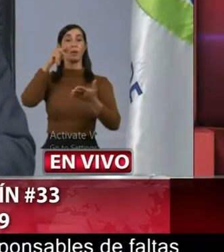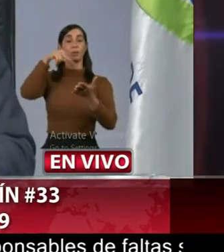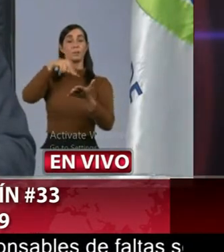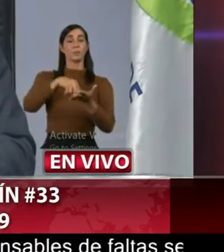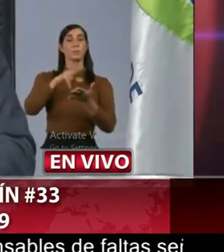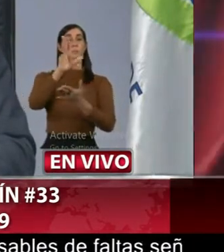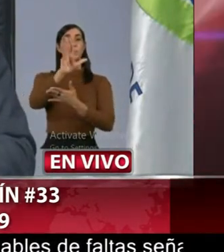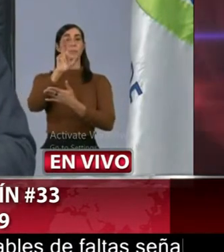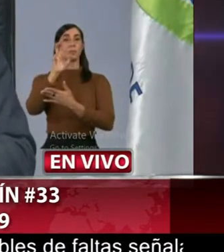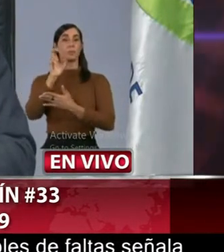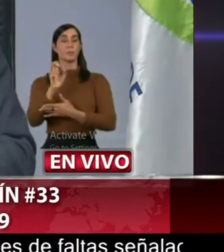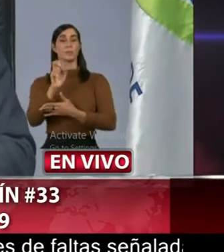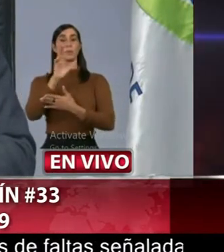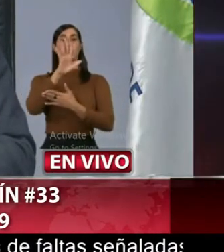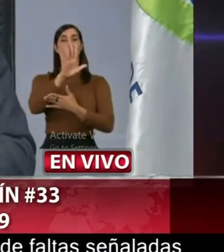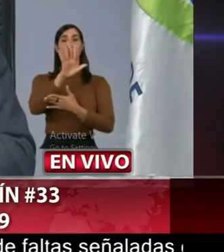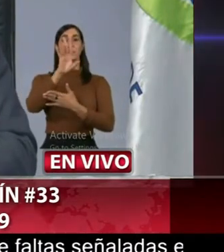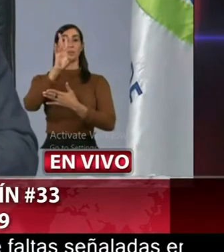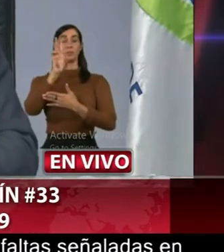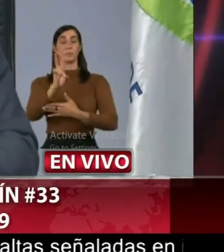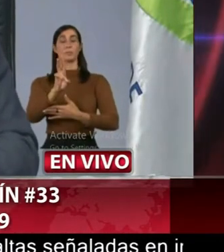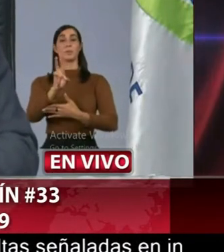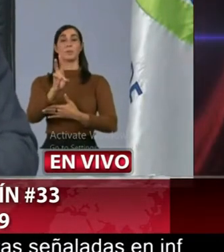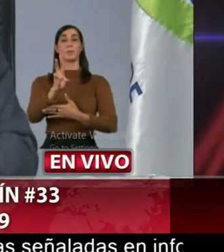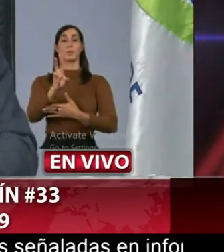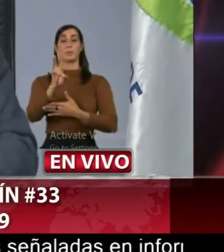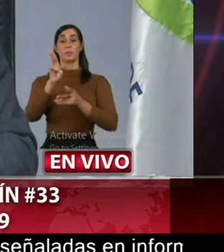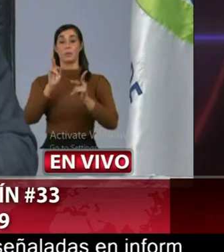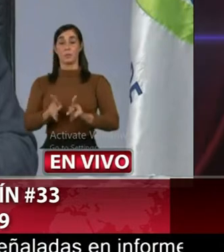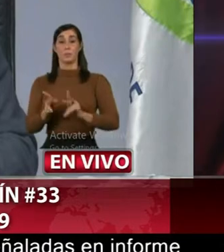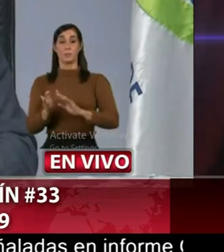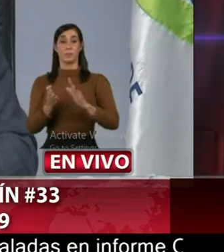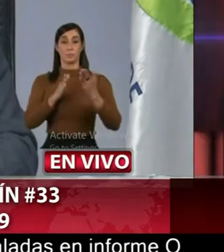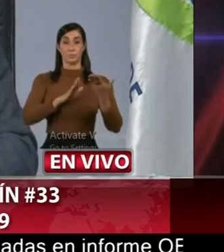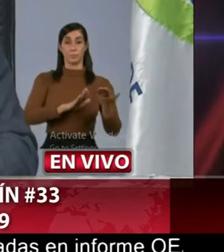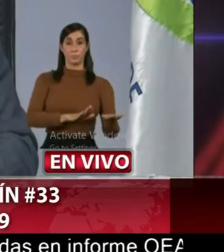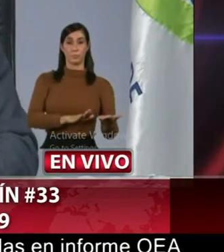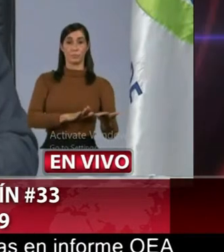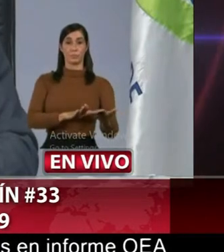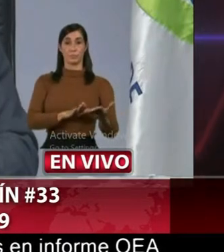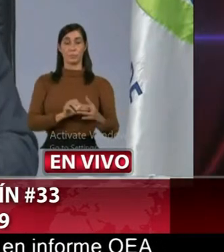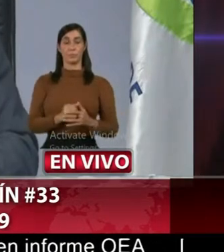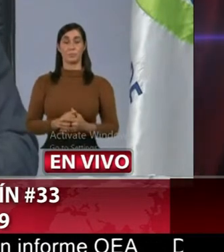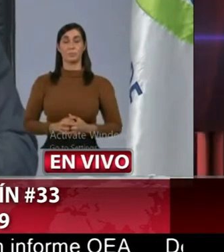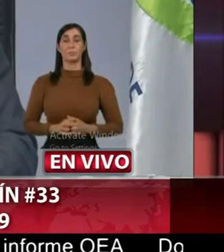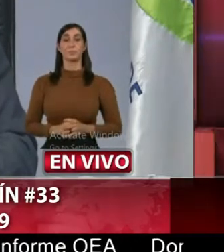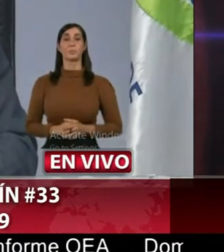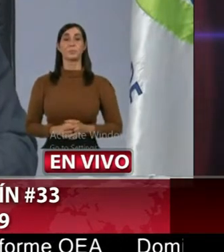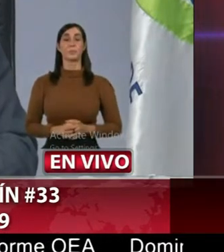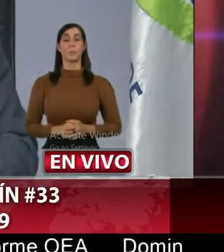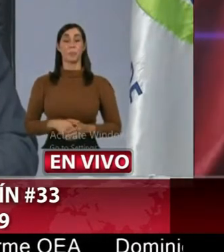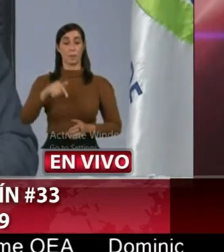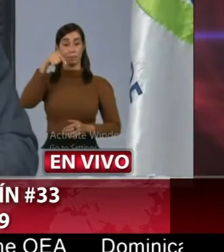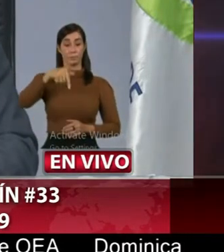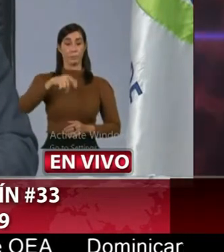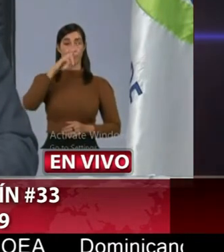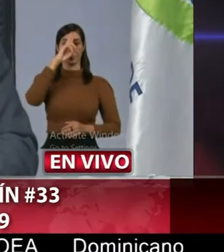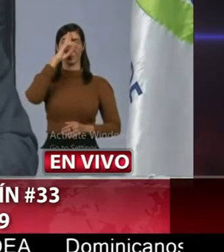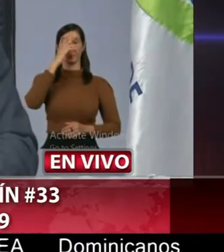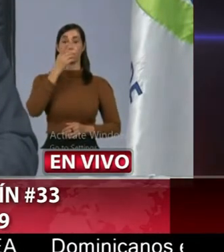.357 fallecimientos. En la República